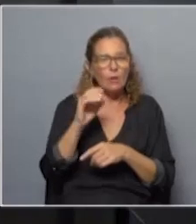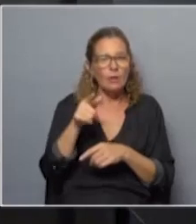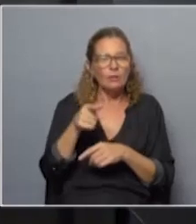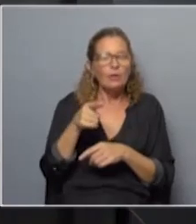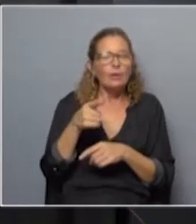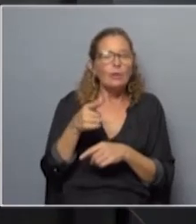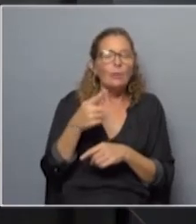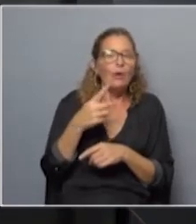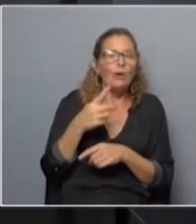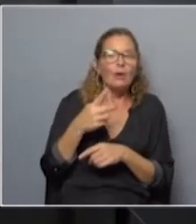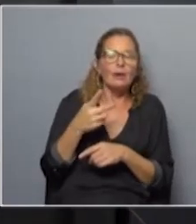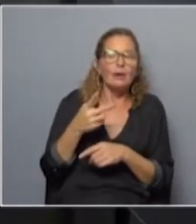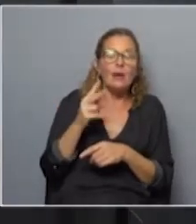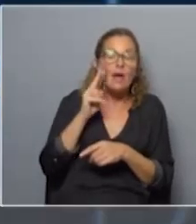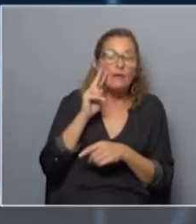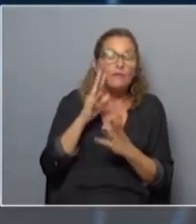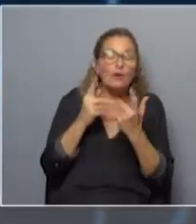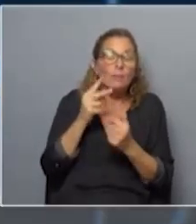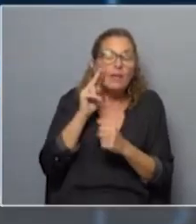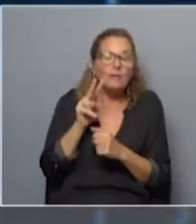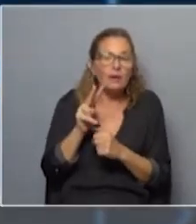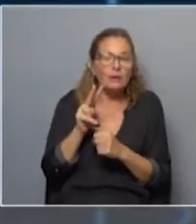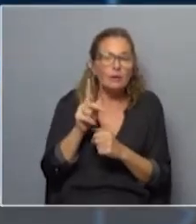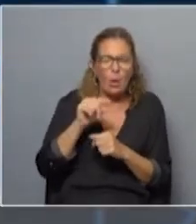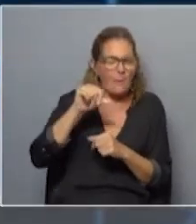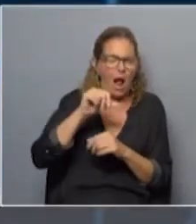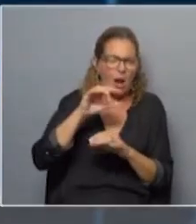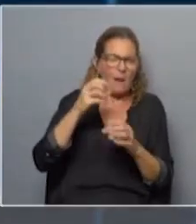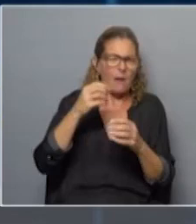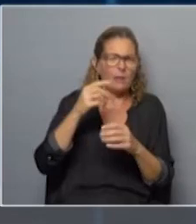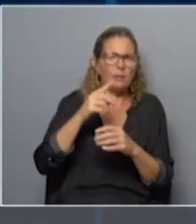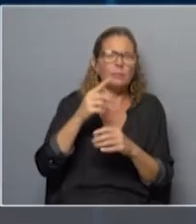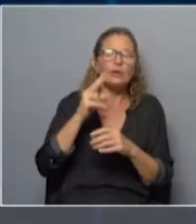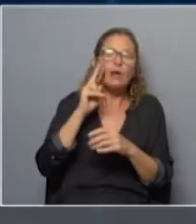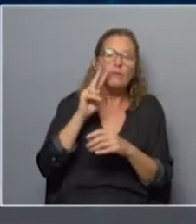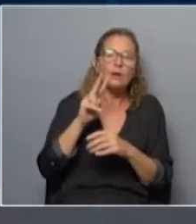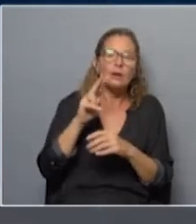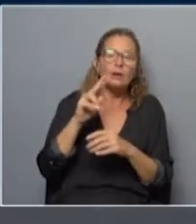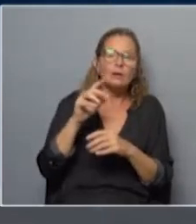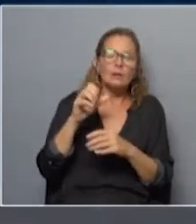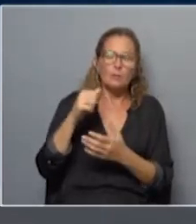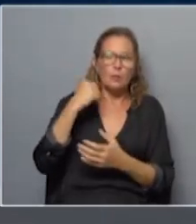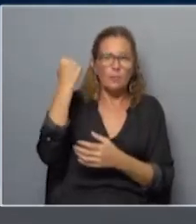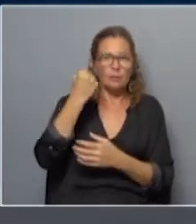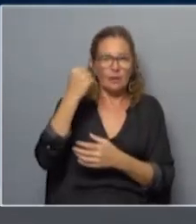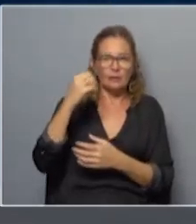privilegia la visión, no por maldad ni idea por el estilo, pero se privilegia la visión del rol protagónico del empresario, del